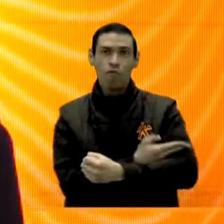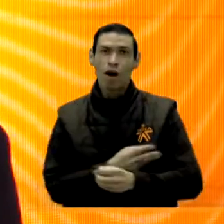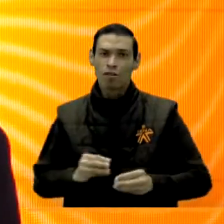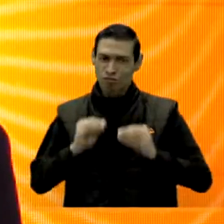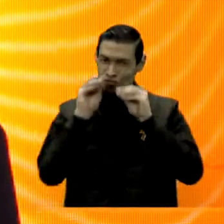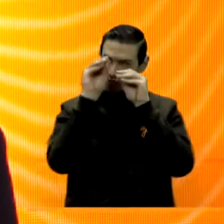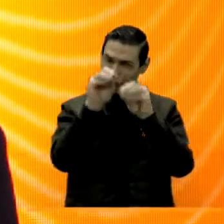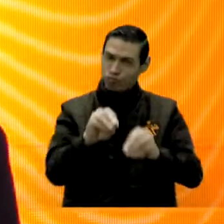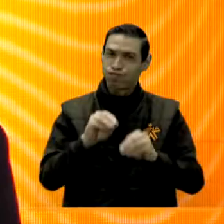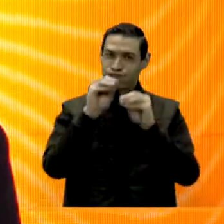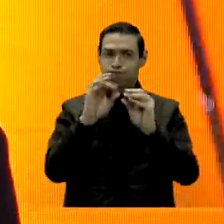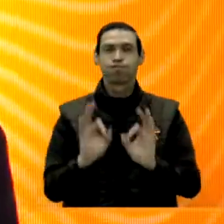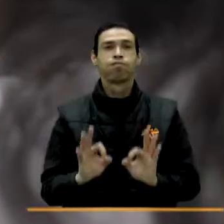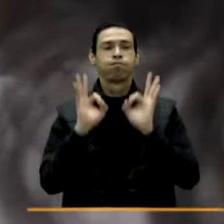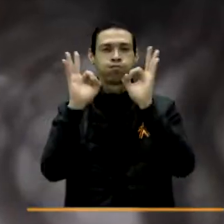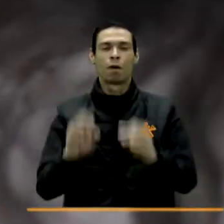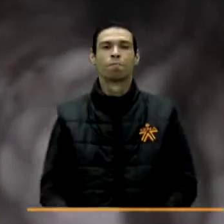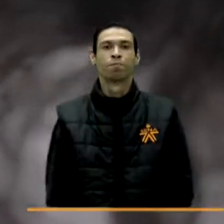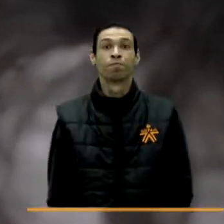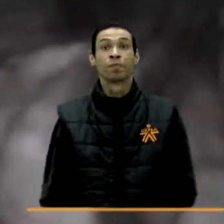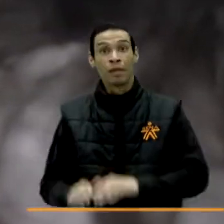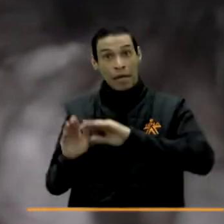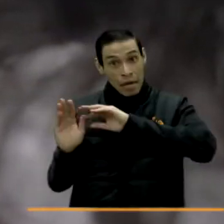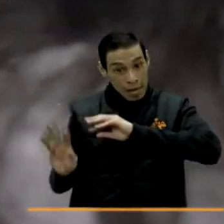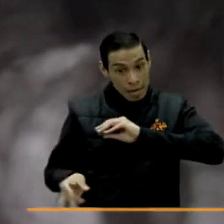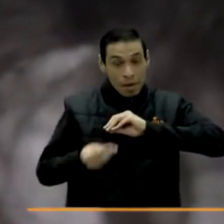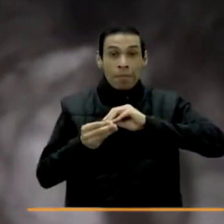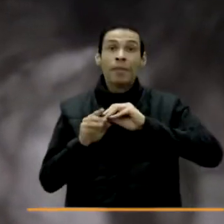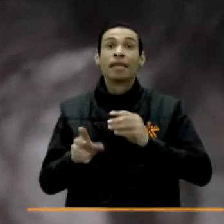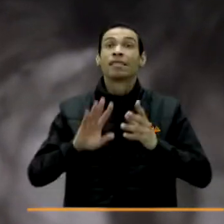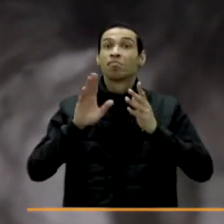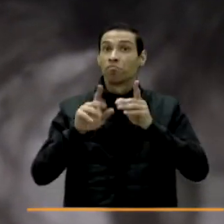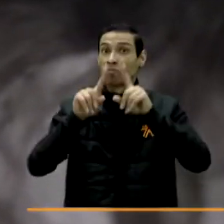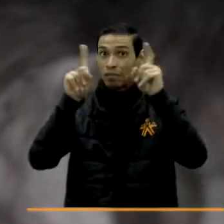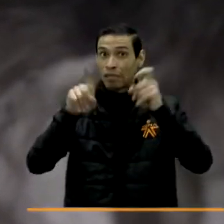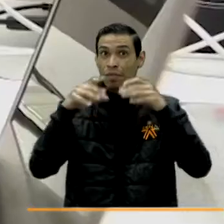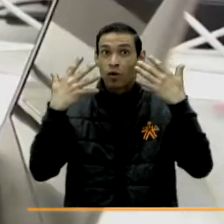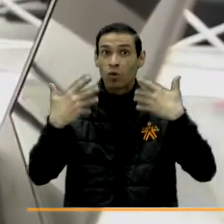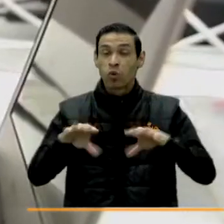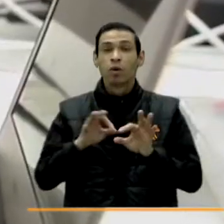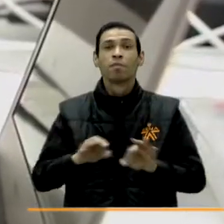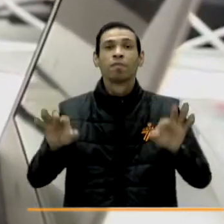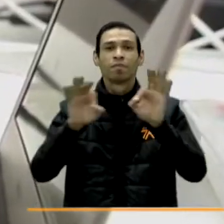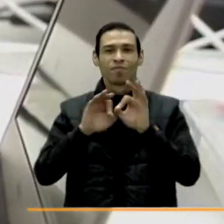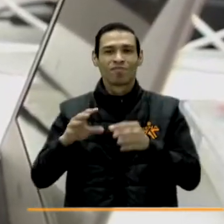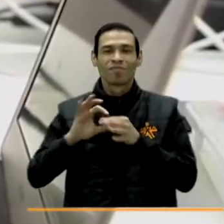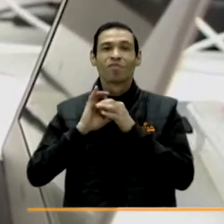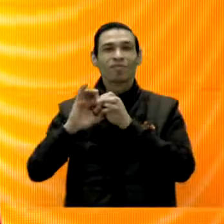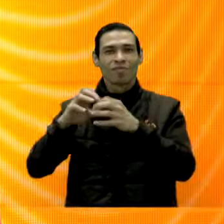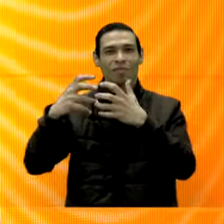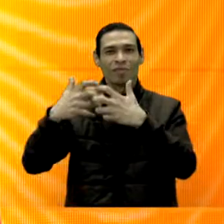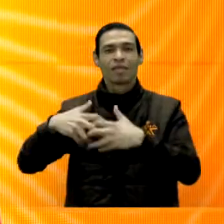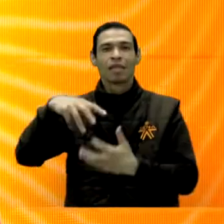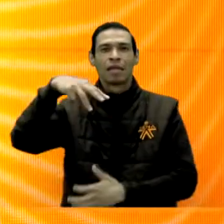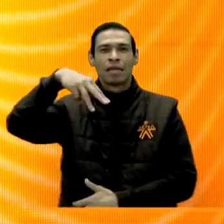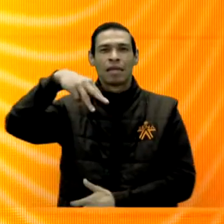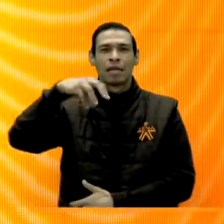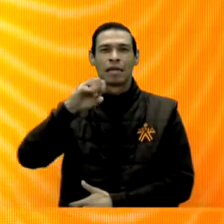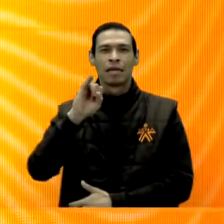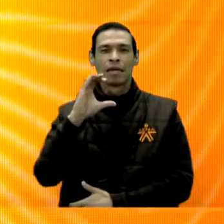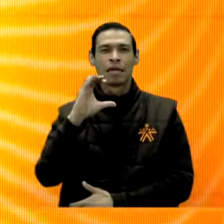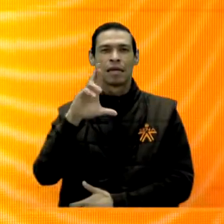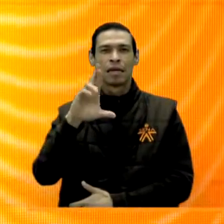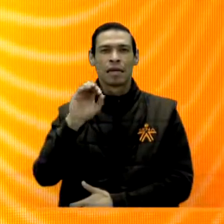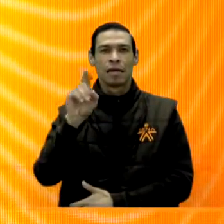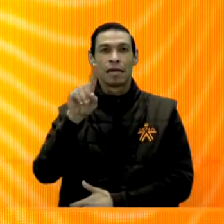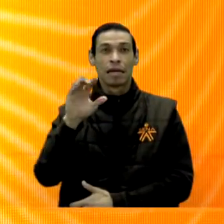SENA Sostenible. Y otro tema que ha sido muy bien recibido es una alianza que tenemos con Microsoft, donde tenemos el